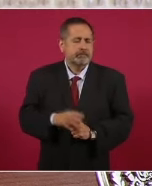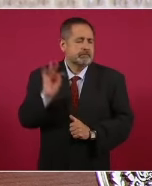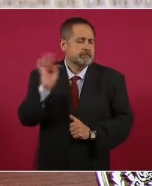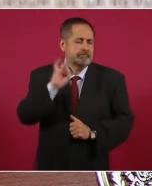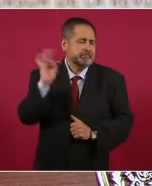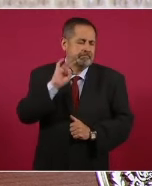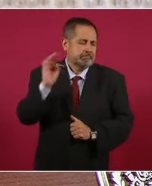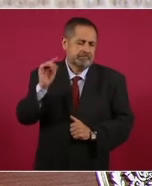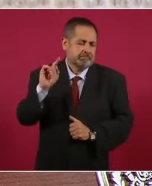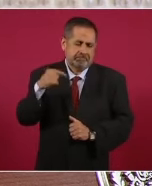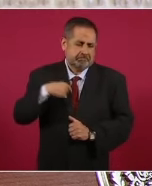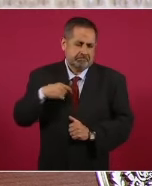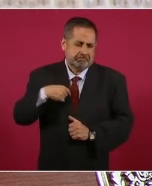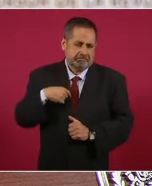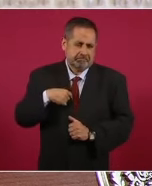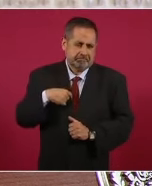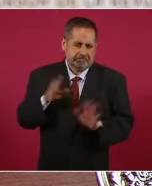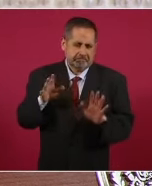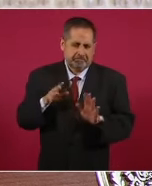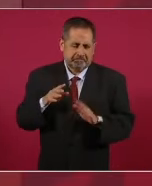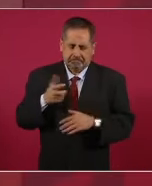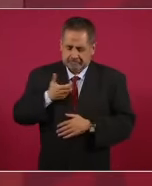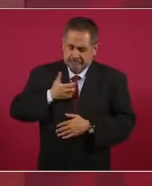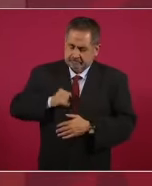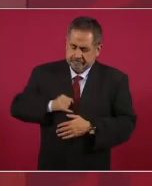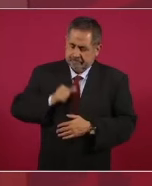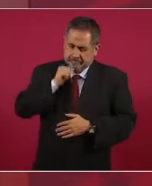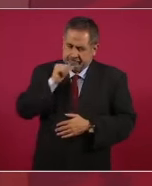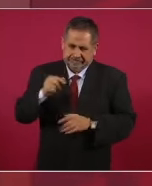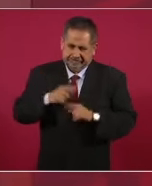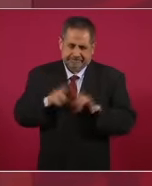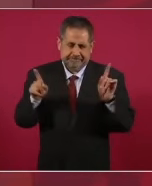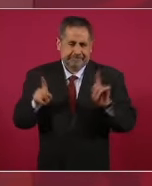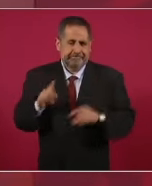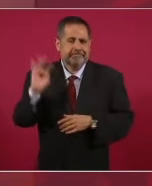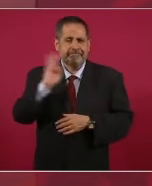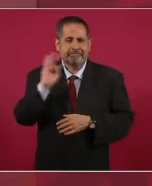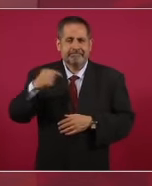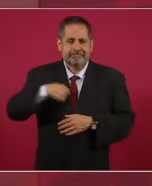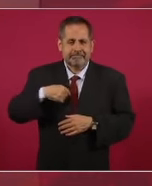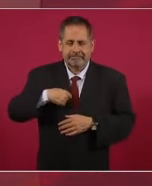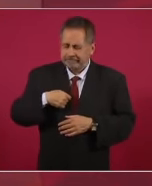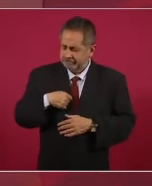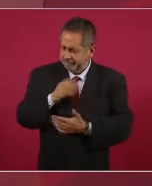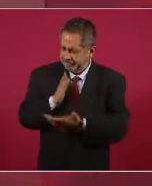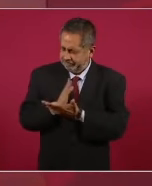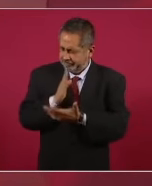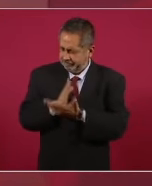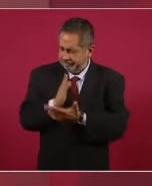como soy, si no fuese yo perseverante